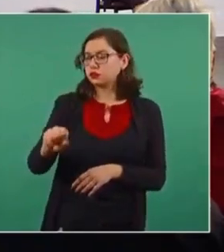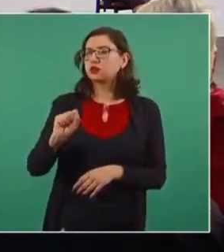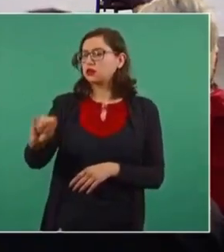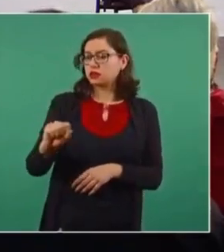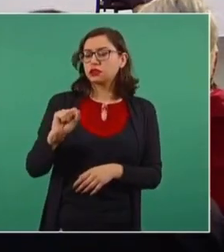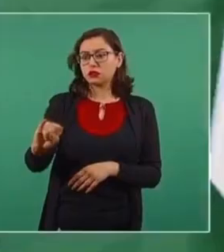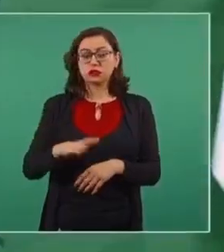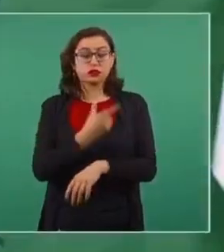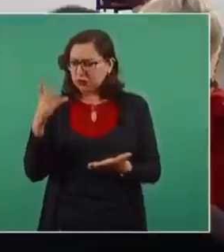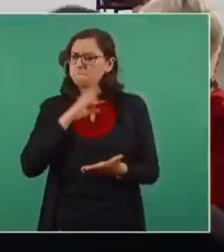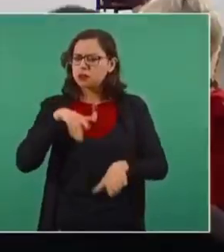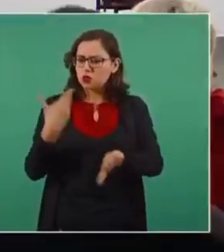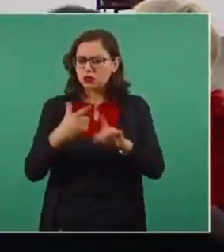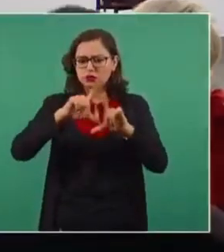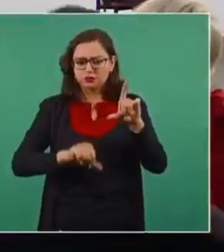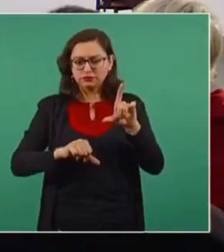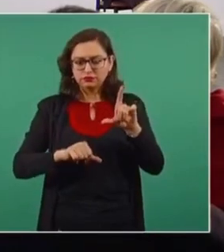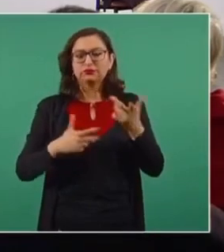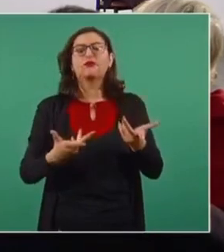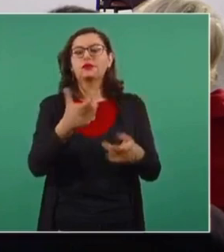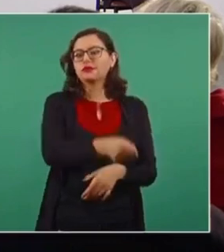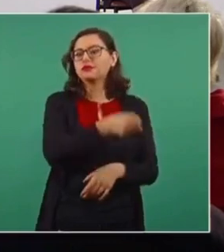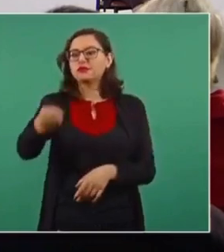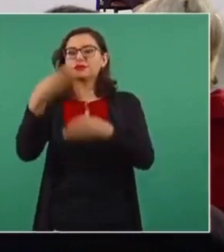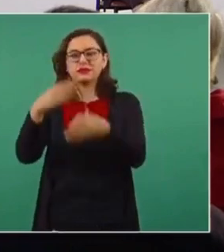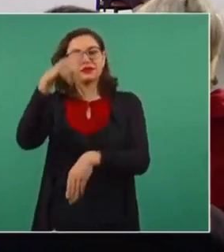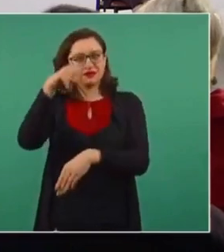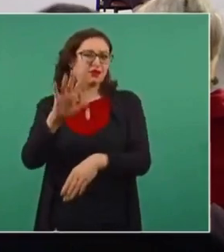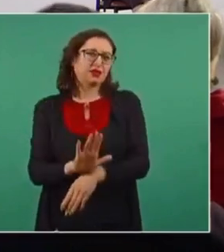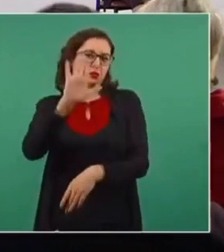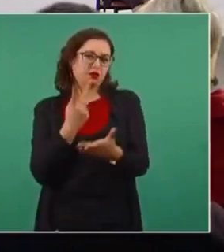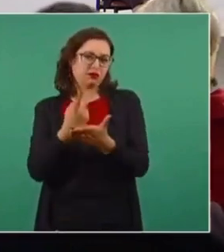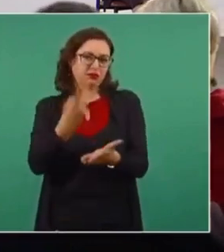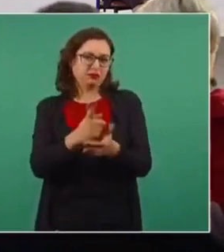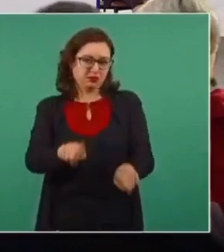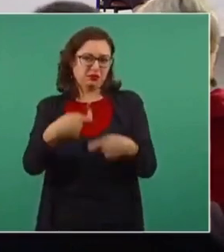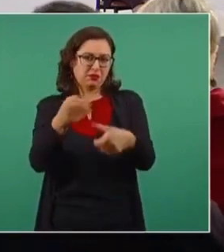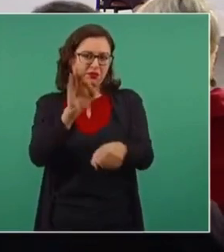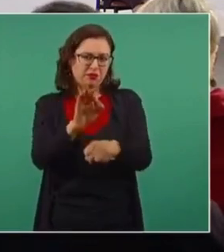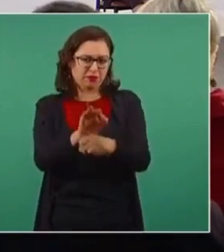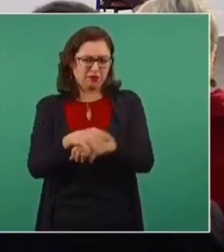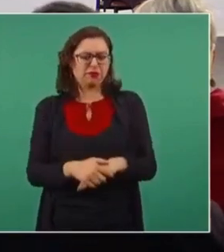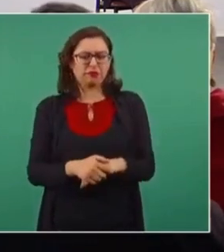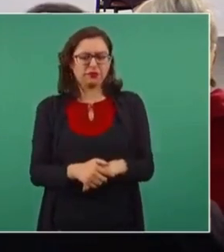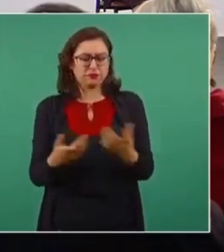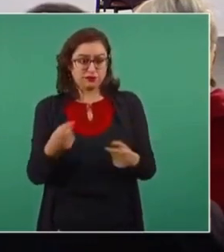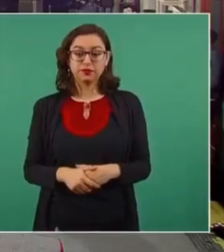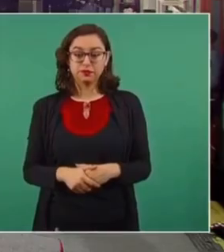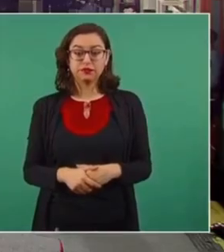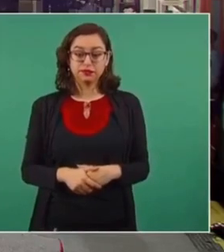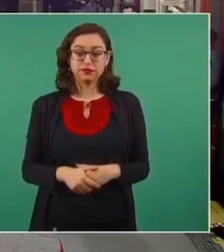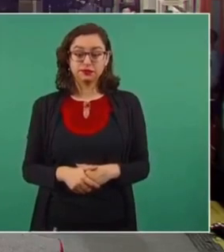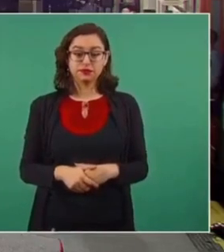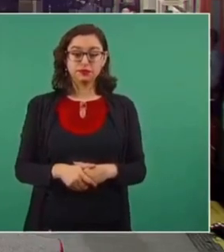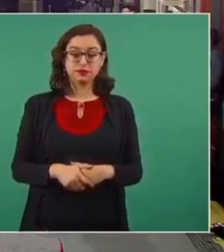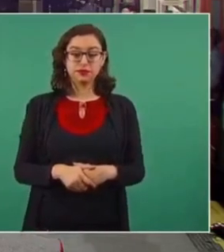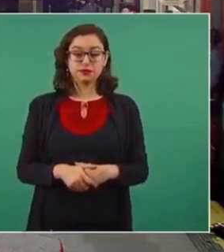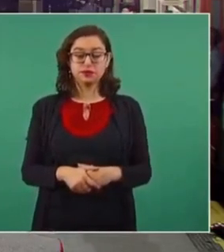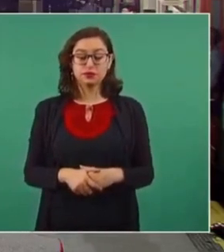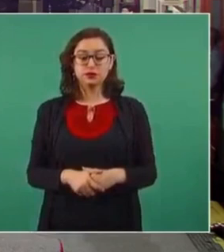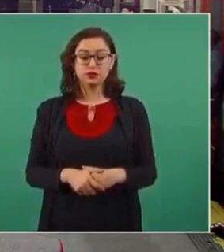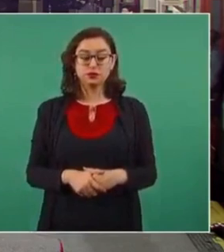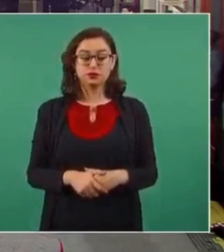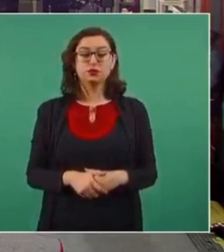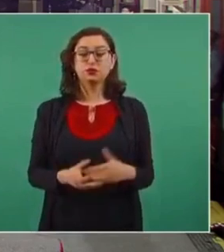porque actúan por consigna. Y todavía hay quienes dicen que vamos a desestabilizar el Banco de México si ya no está él. Toda la banca de desarrollo